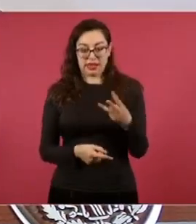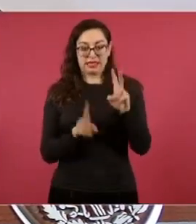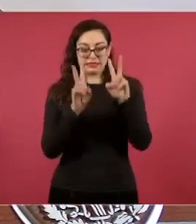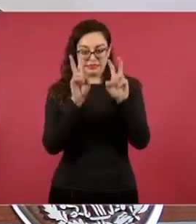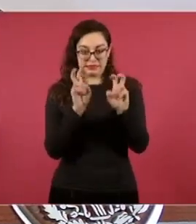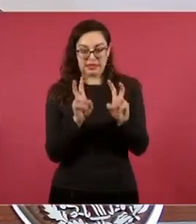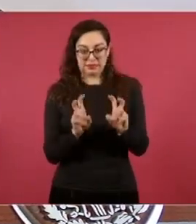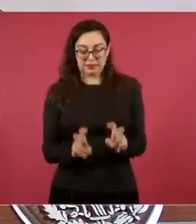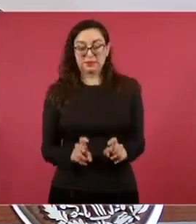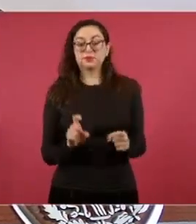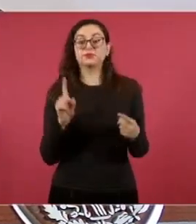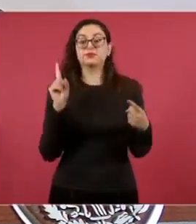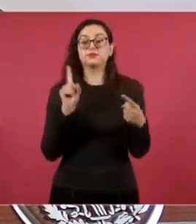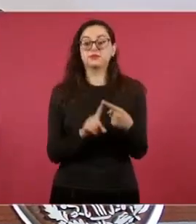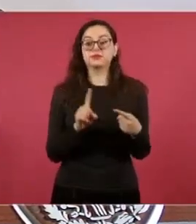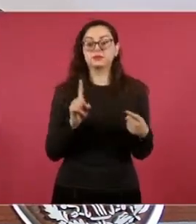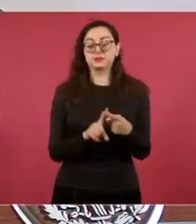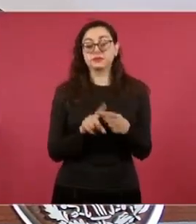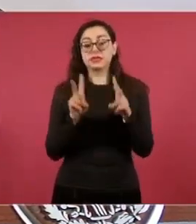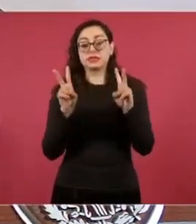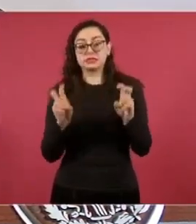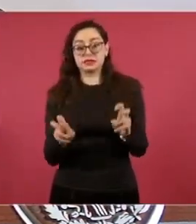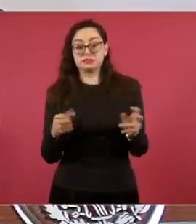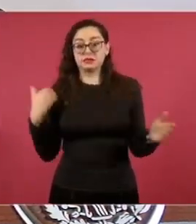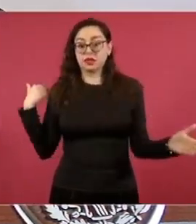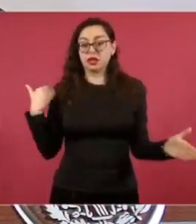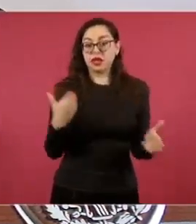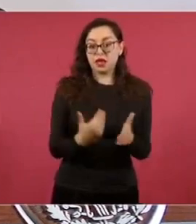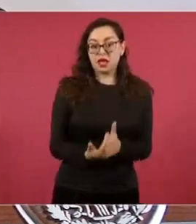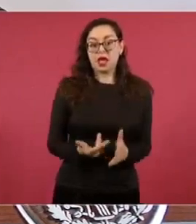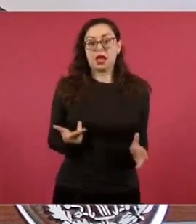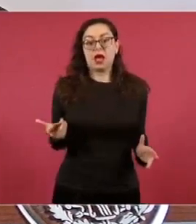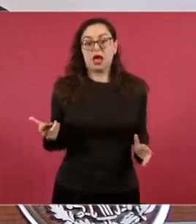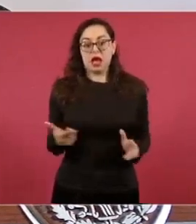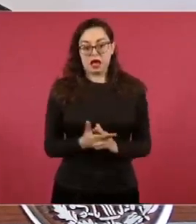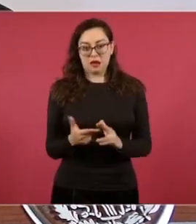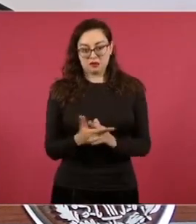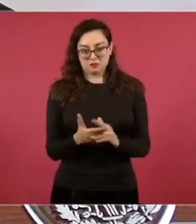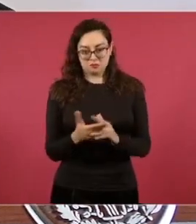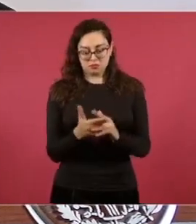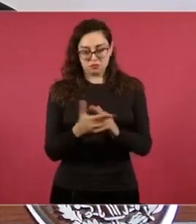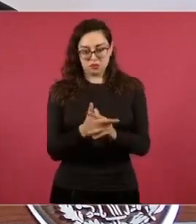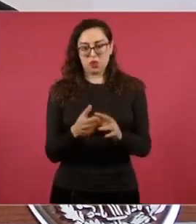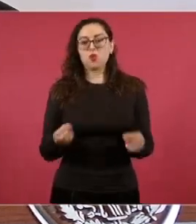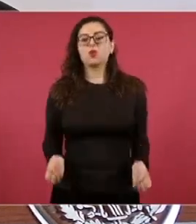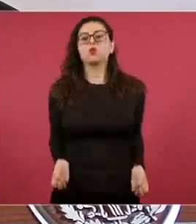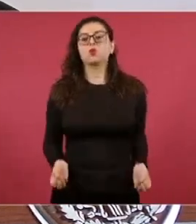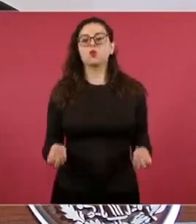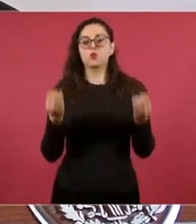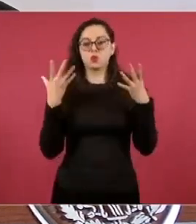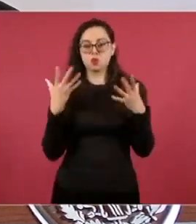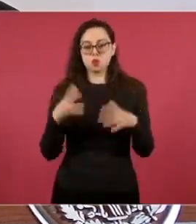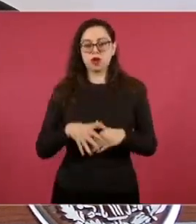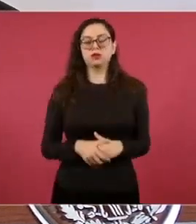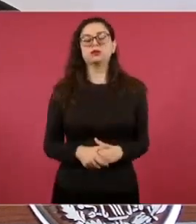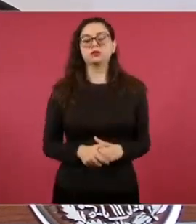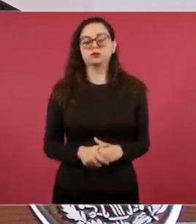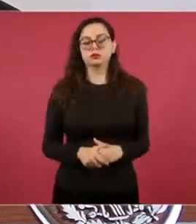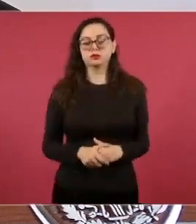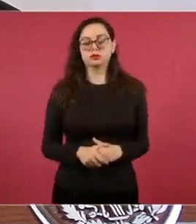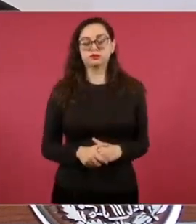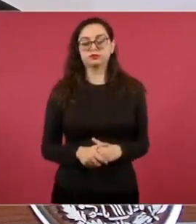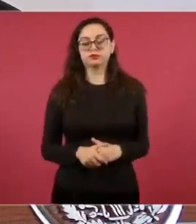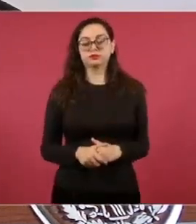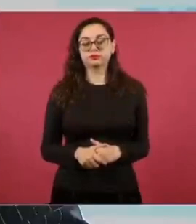doloso al mes de agosto. ¿Cómo es que estamos cerrando el mes? Y adelante.